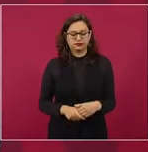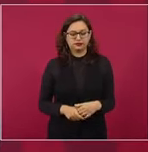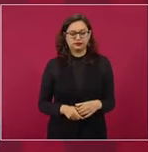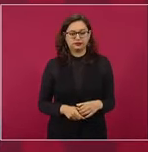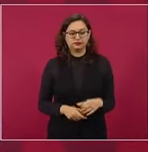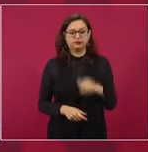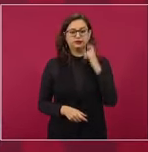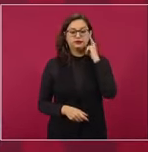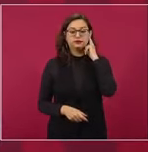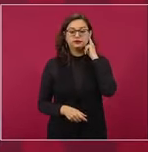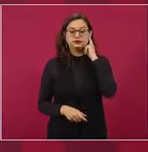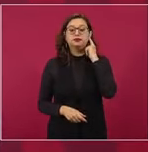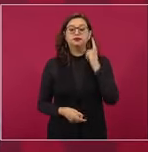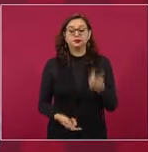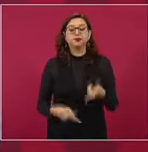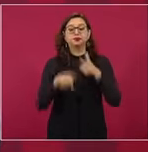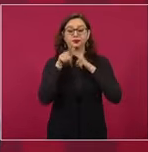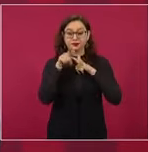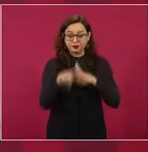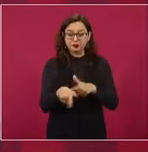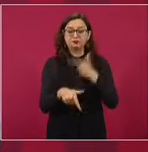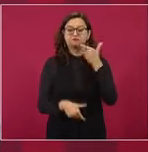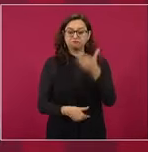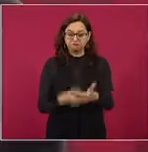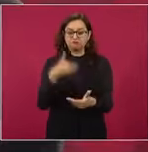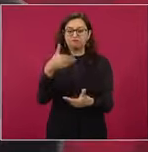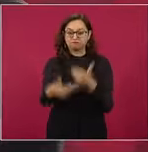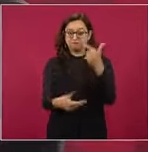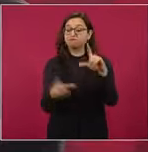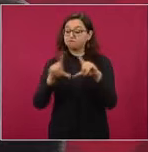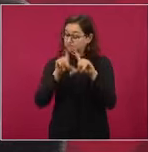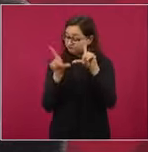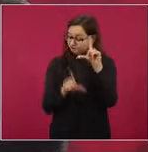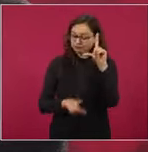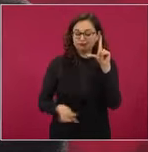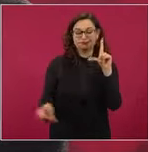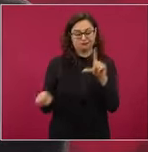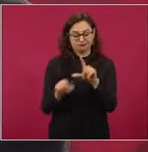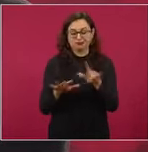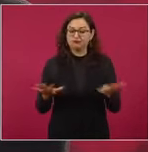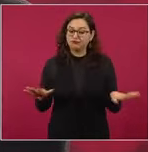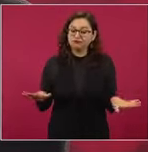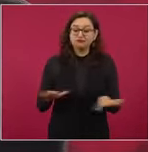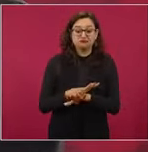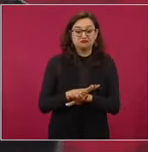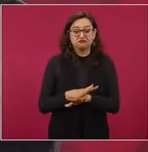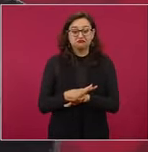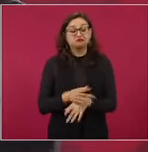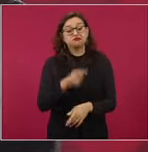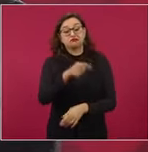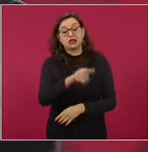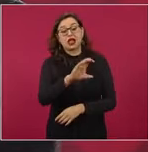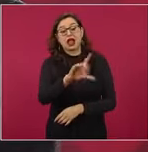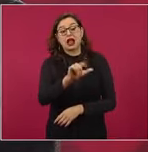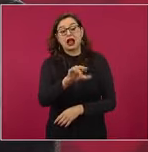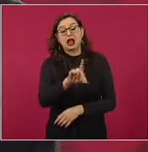Entonces, vamos adelante a la transformación de México, aunque no le guste a Claudio